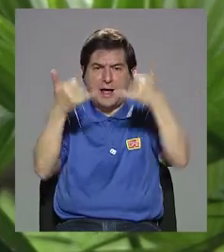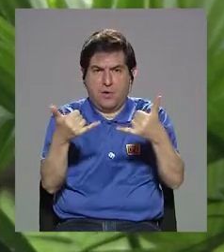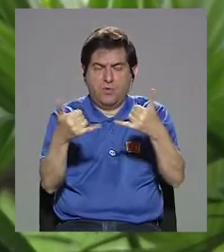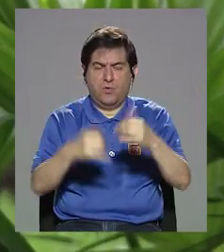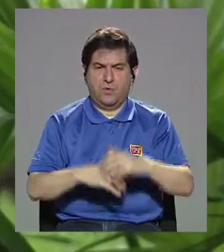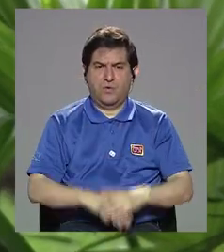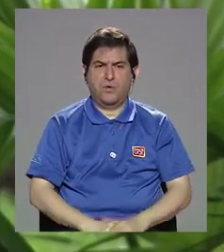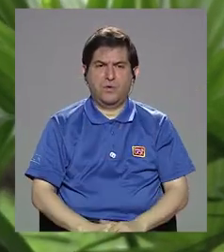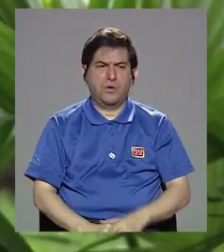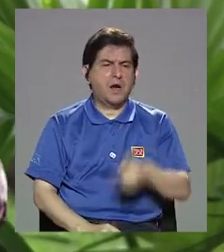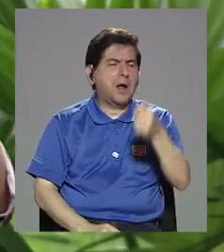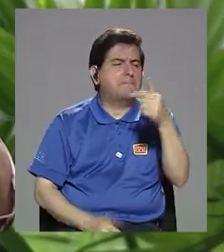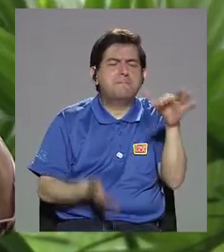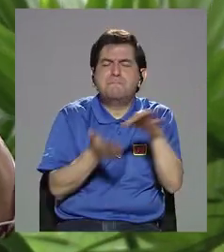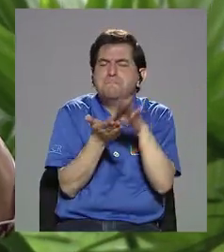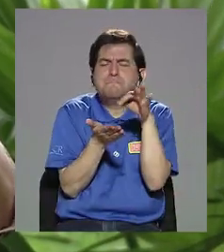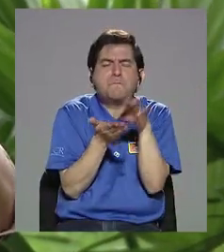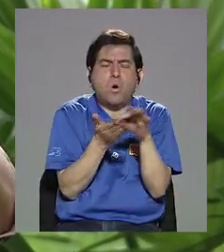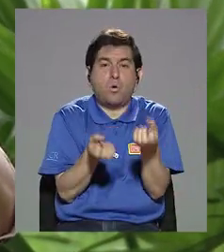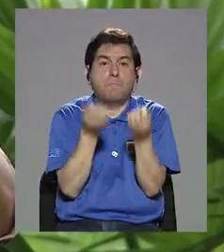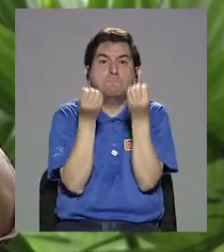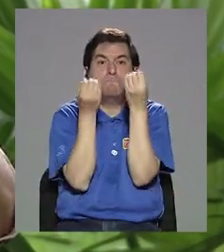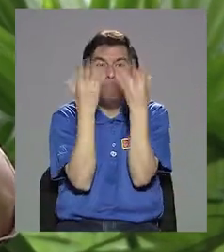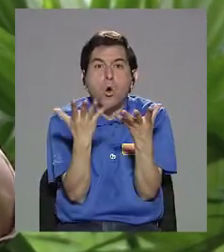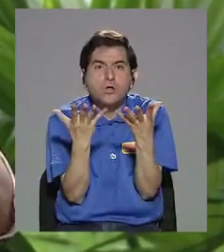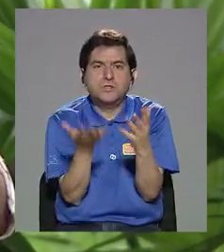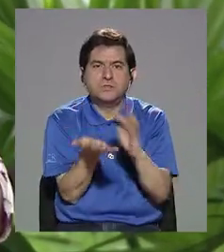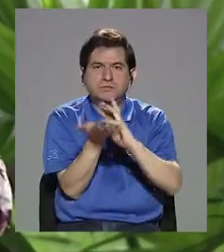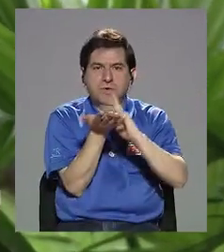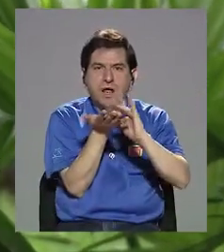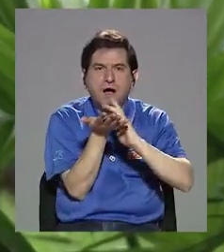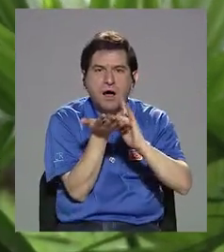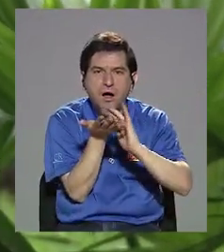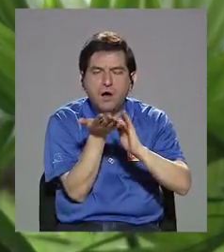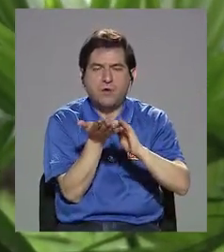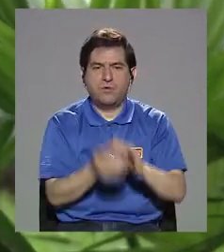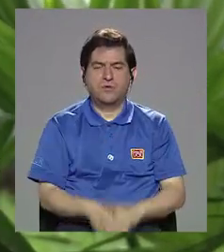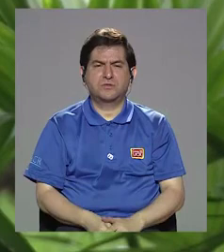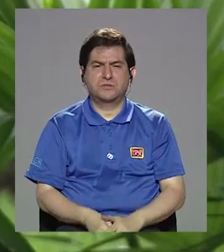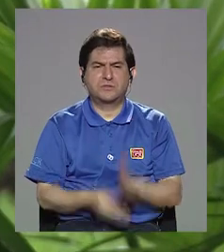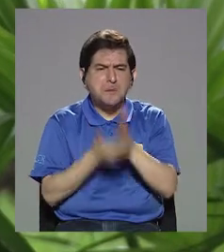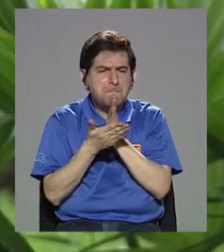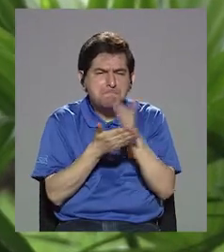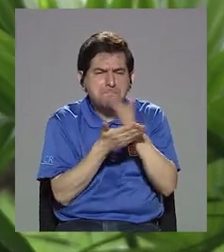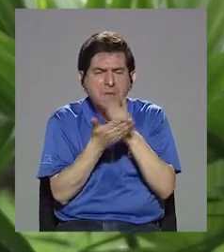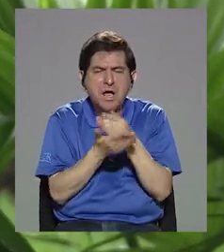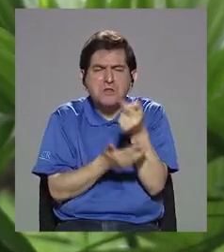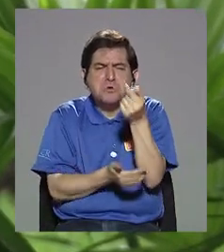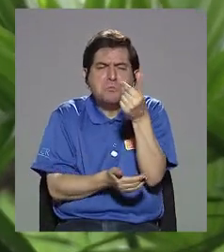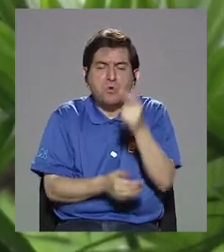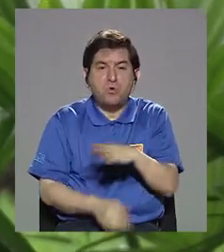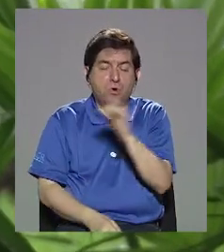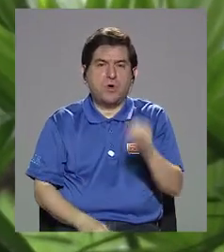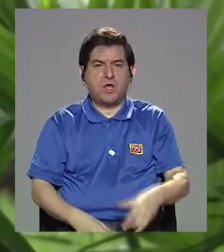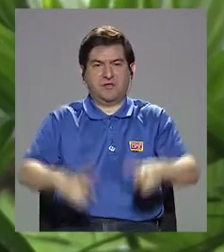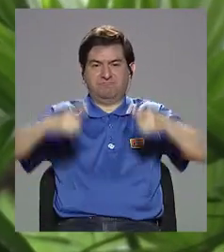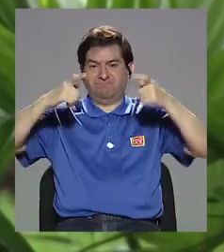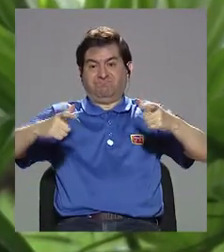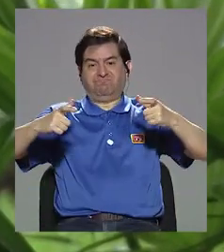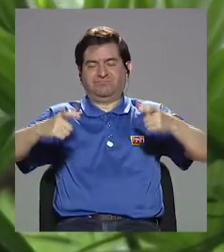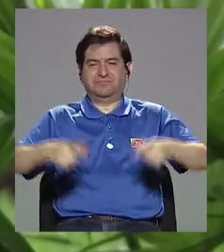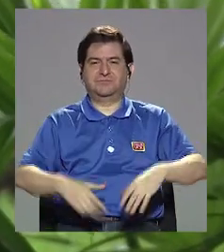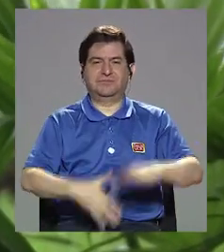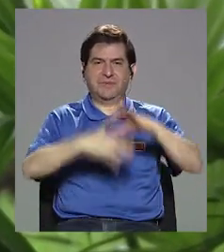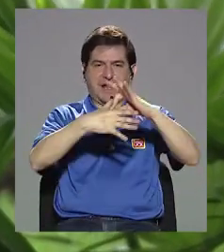es poquitos frijoles, mucho arroz, el picadillo es un poquitito y un gran pedazo de carne.